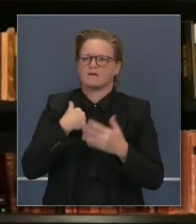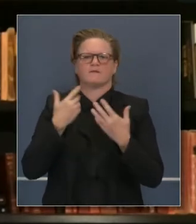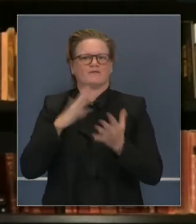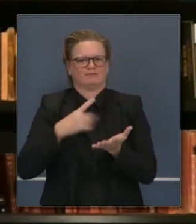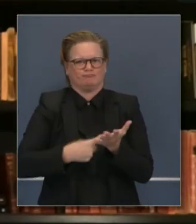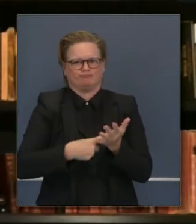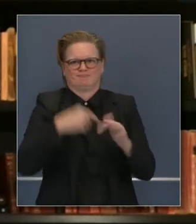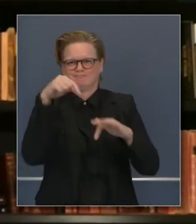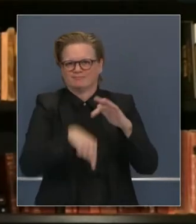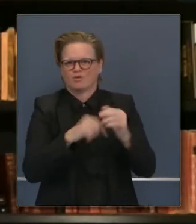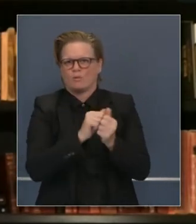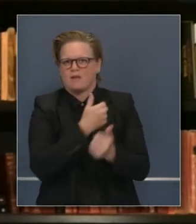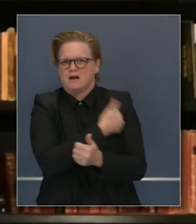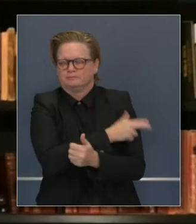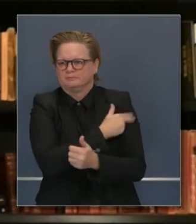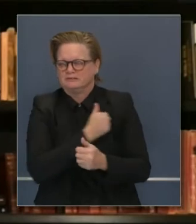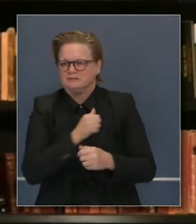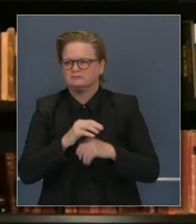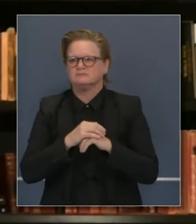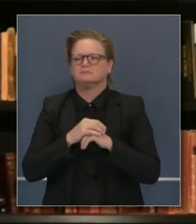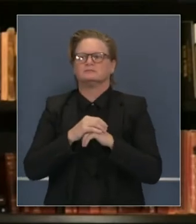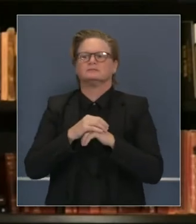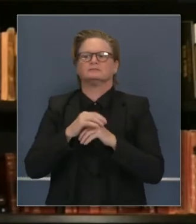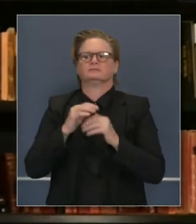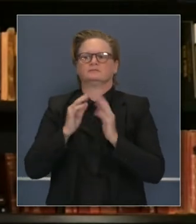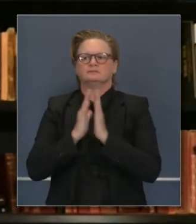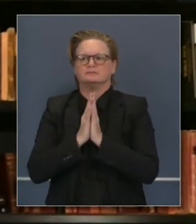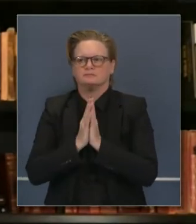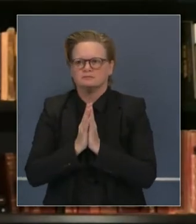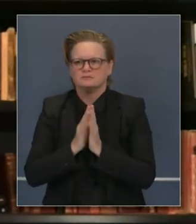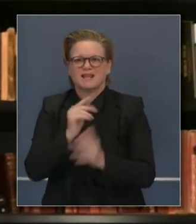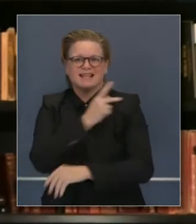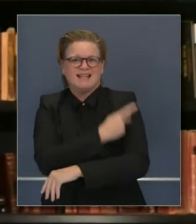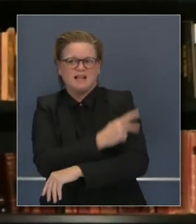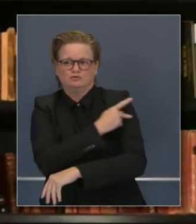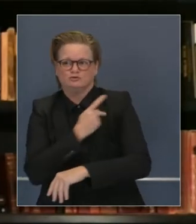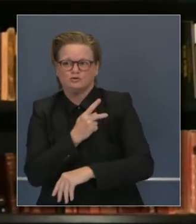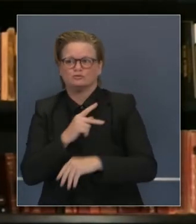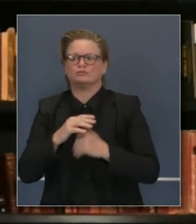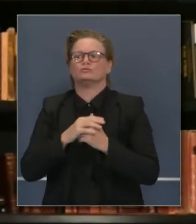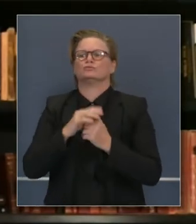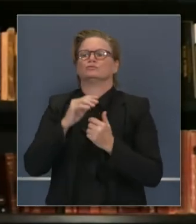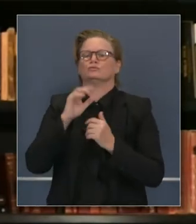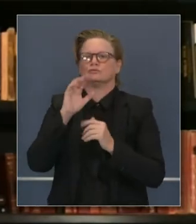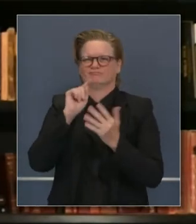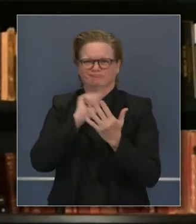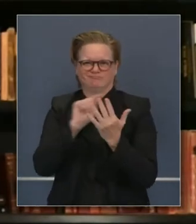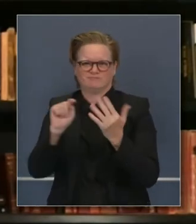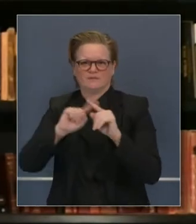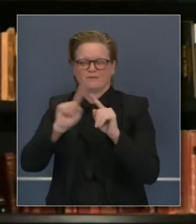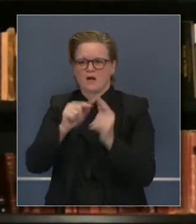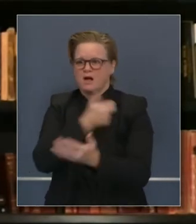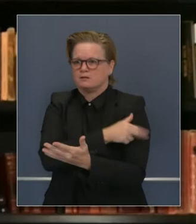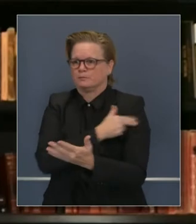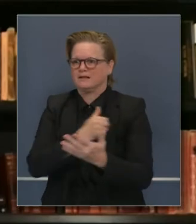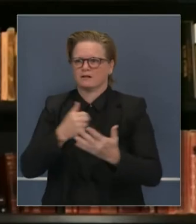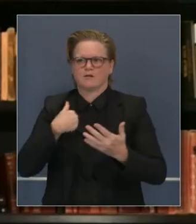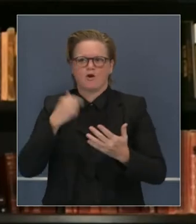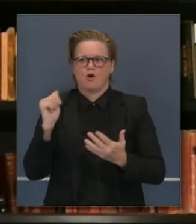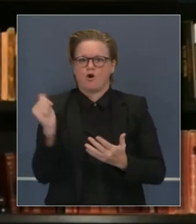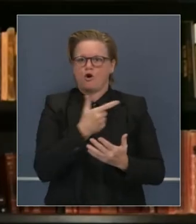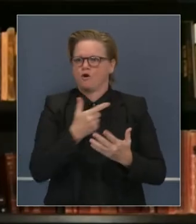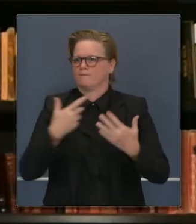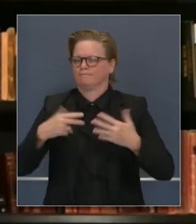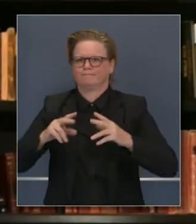con hospitales, grandes y pequeños, Kaiser, otros por región a lo ancho del estado. Ya están